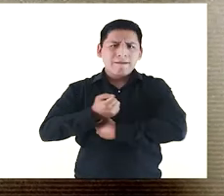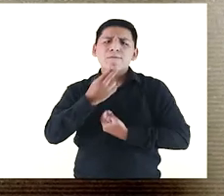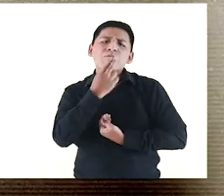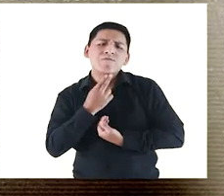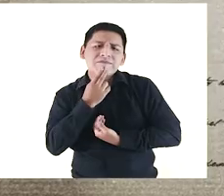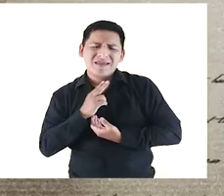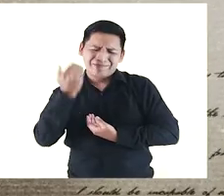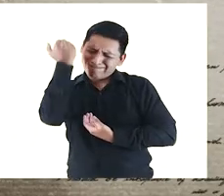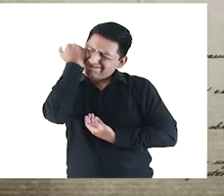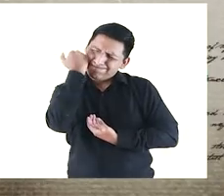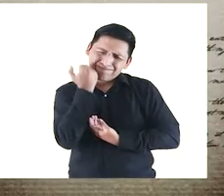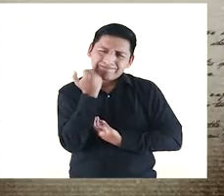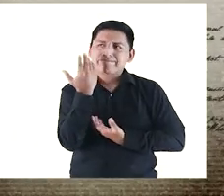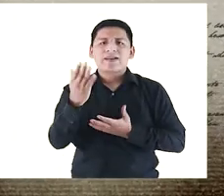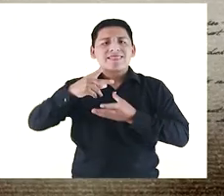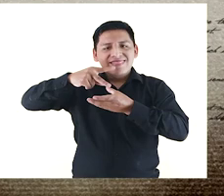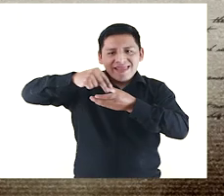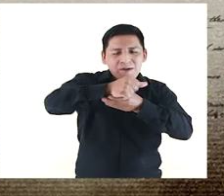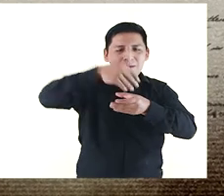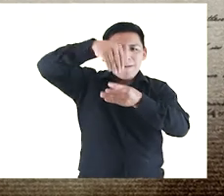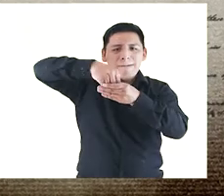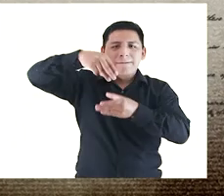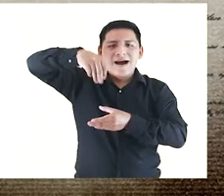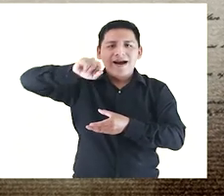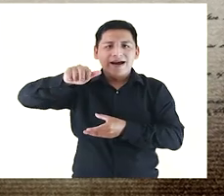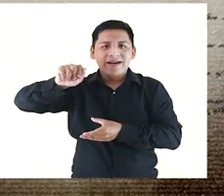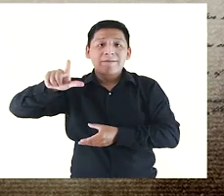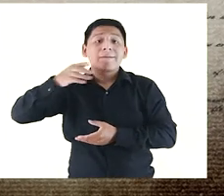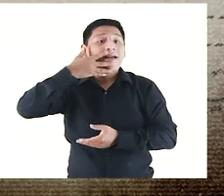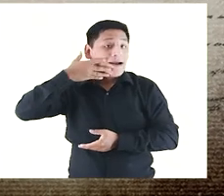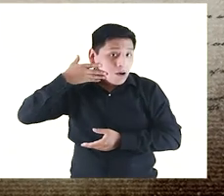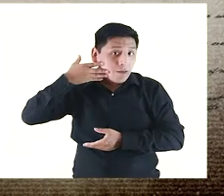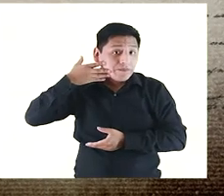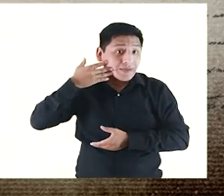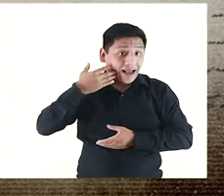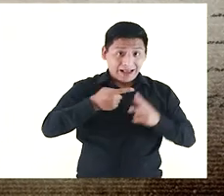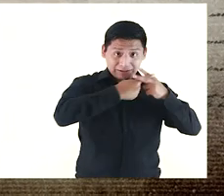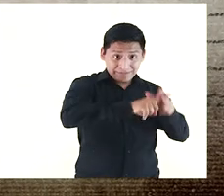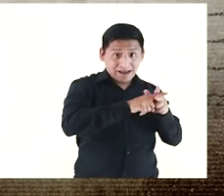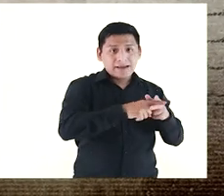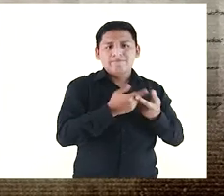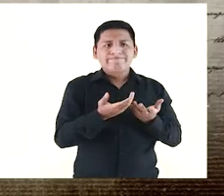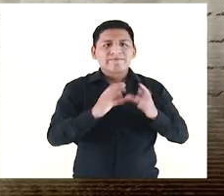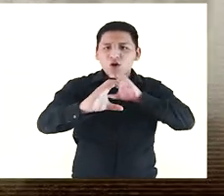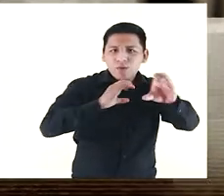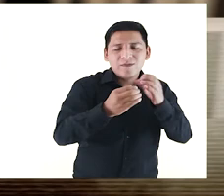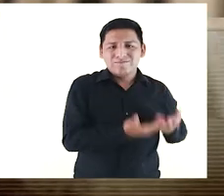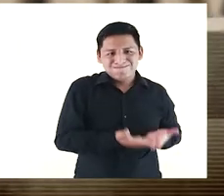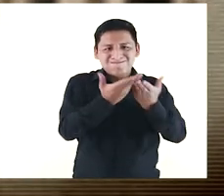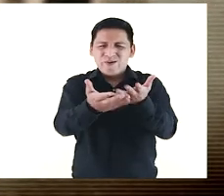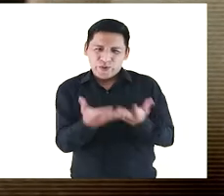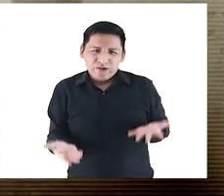postres y preparadas con recetas muy antiguas, como los limones rellenos de manjar blanco. Como son de clausura, la comunicación y